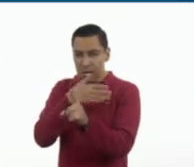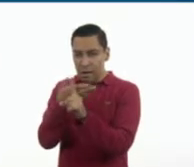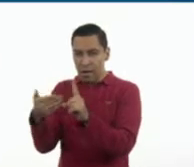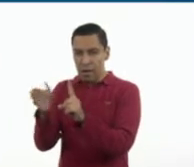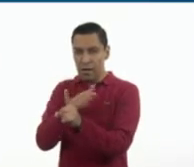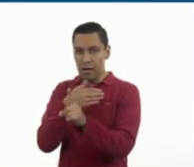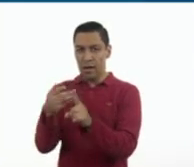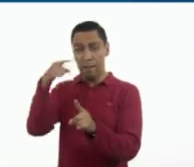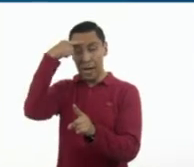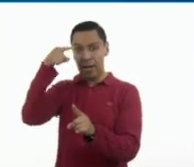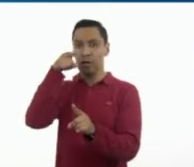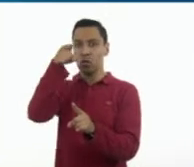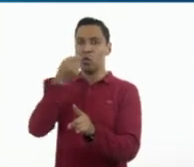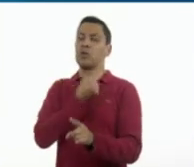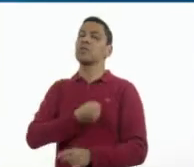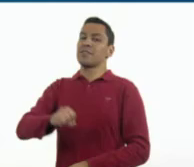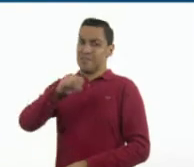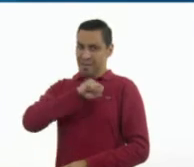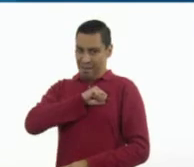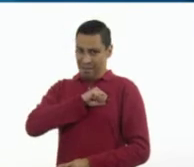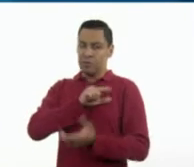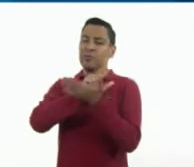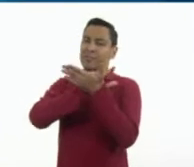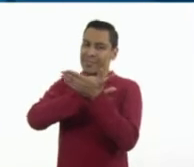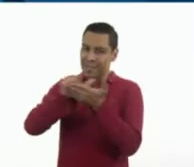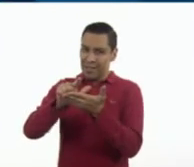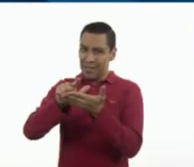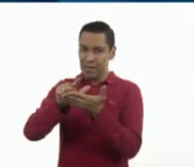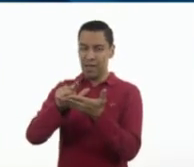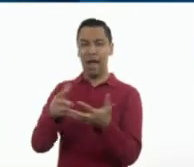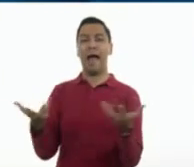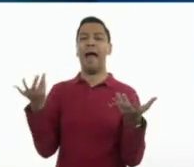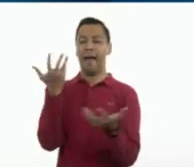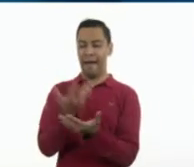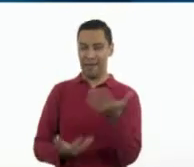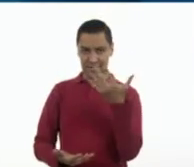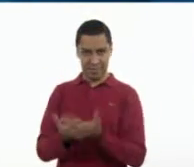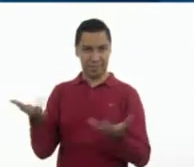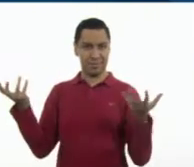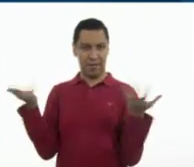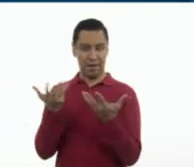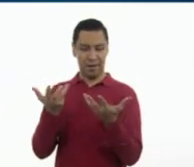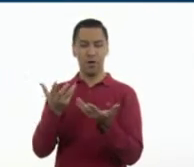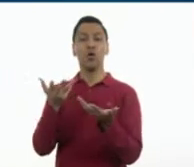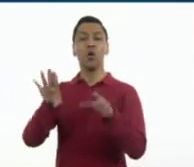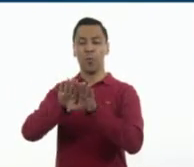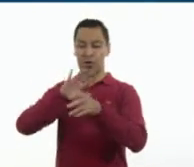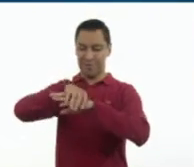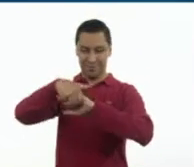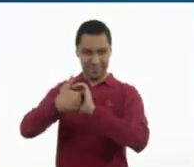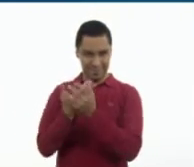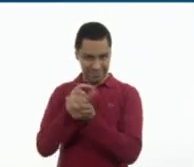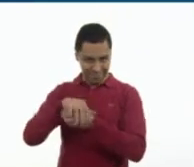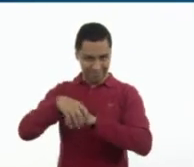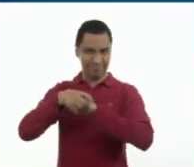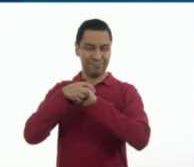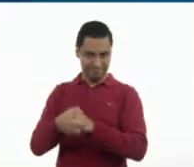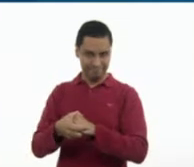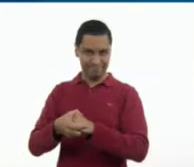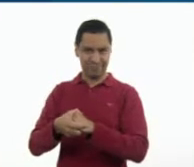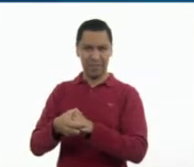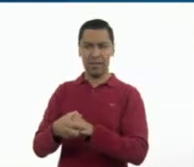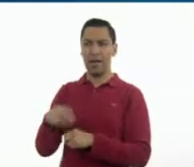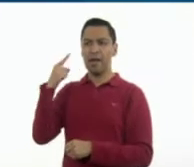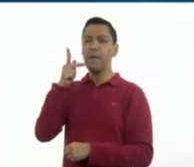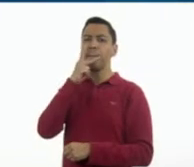nos conservemos en buena salud a partir de una acción muy específica que es el lavado de manos. ¿Qué frase